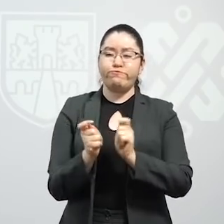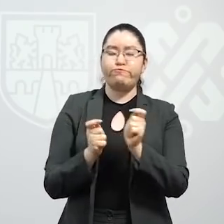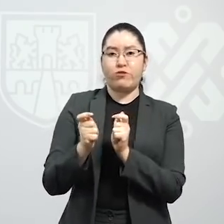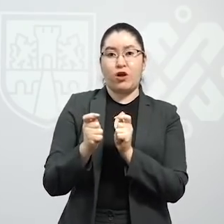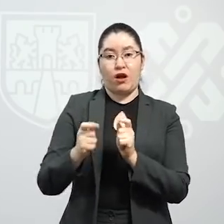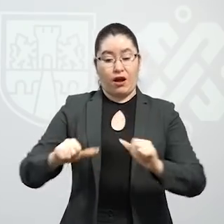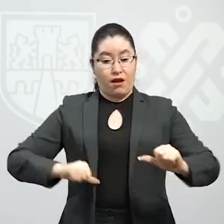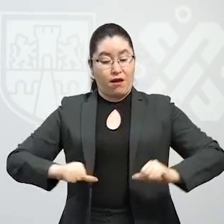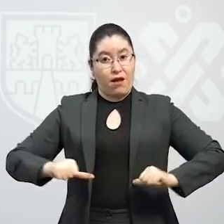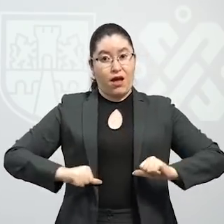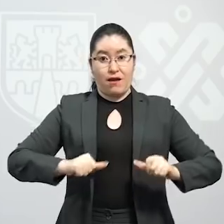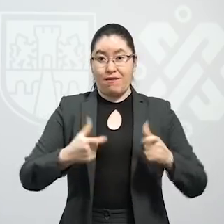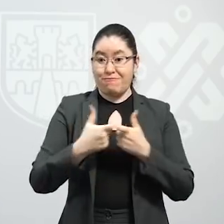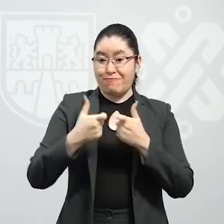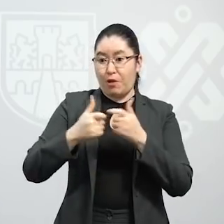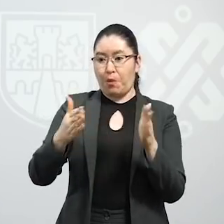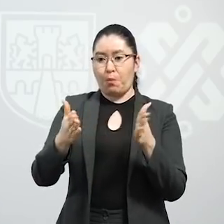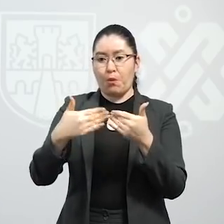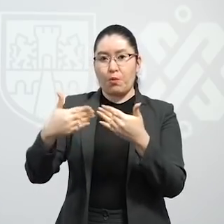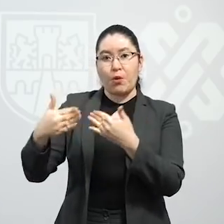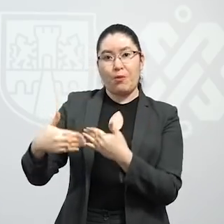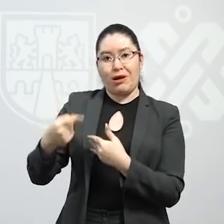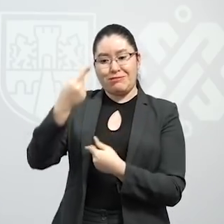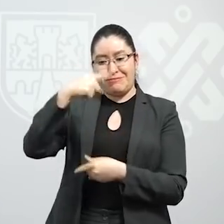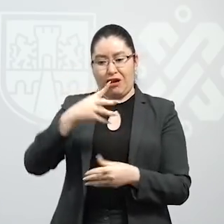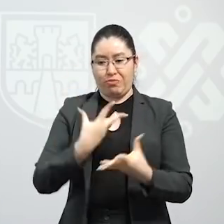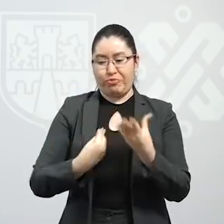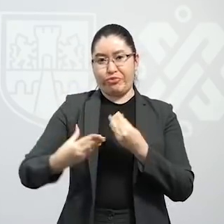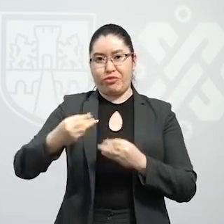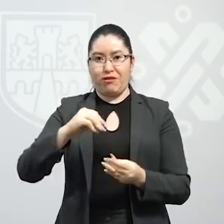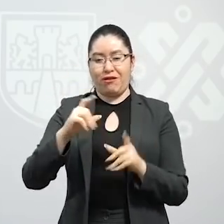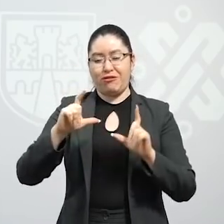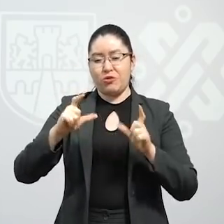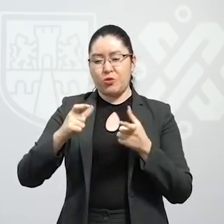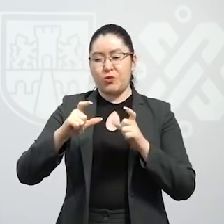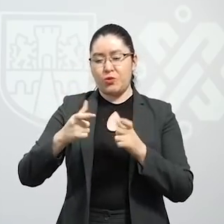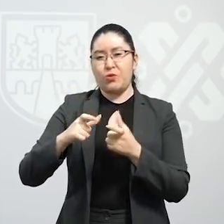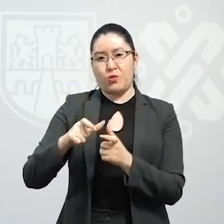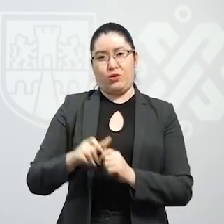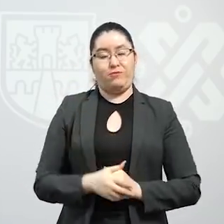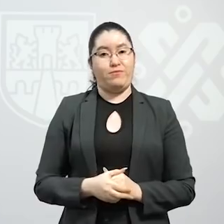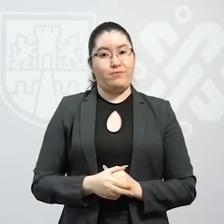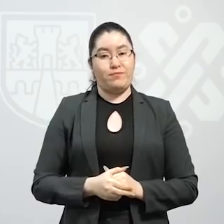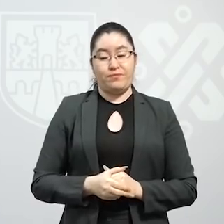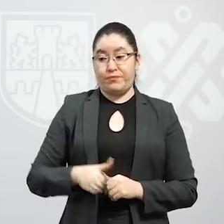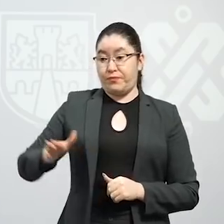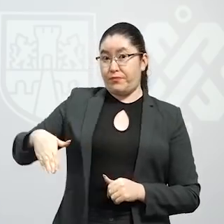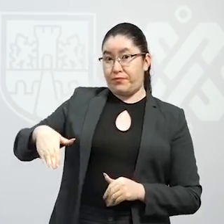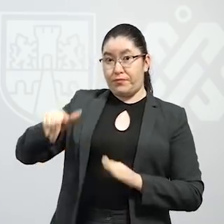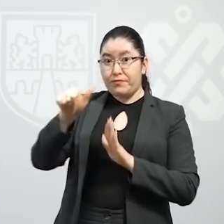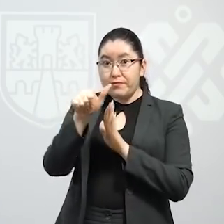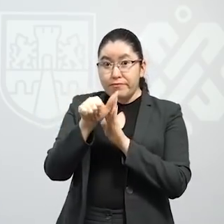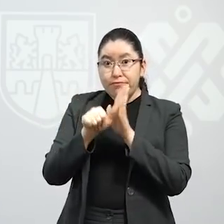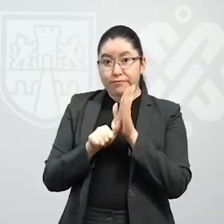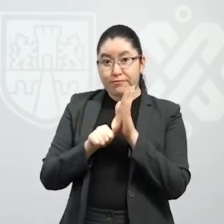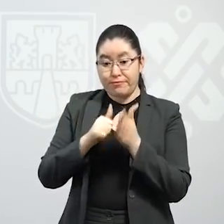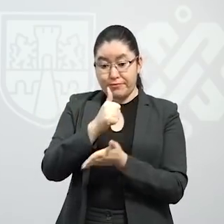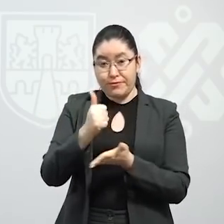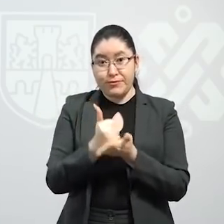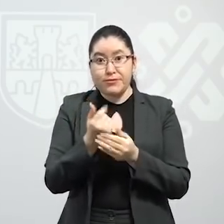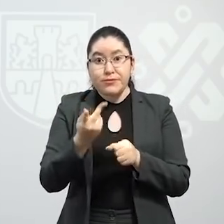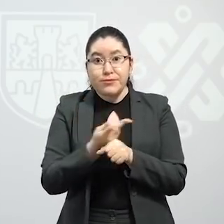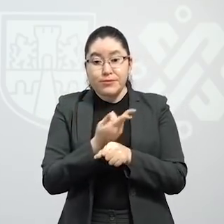y cierre de actividades económicas para disminuir contagios. En el último mes, en nuestra ciudad,